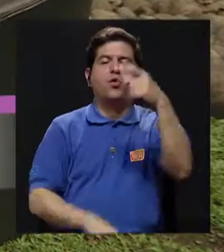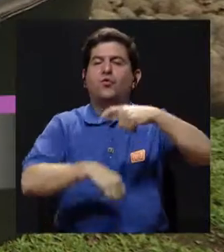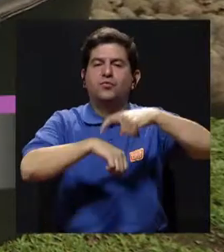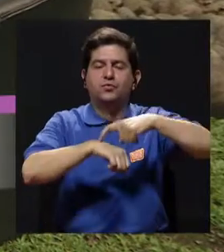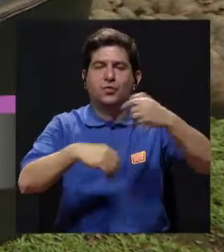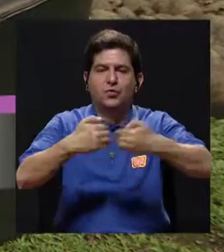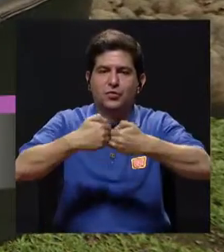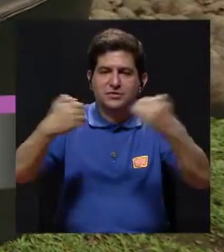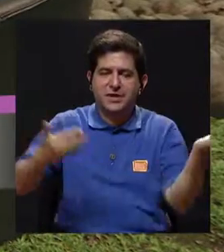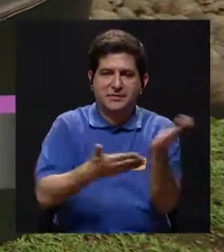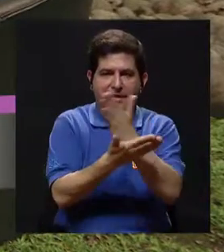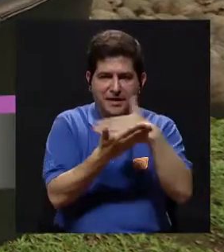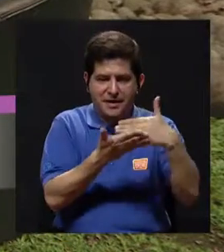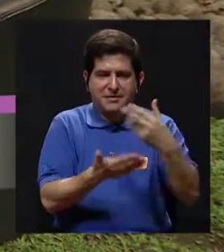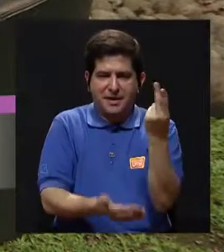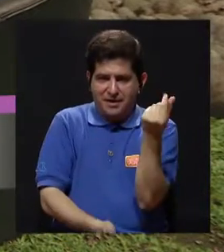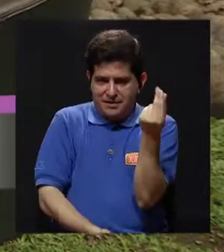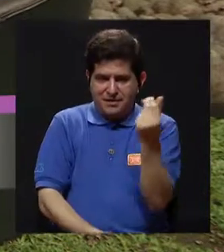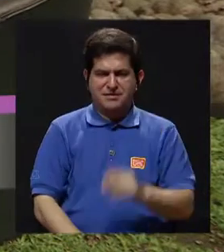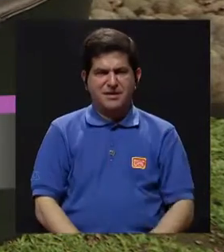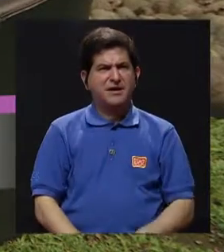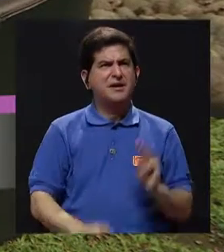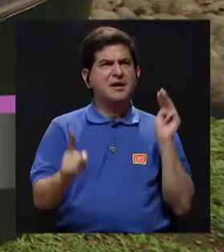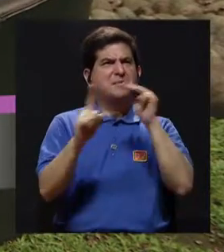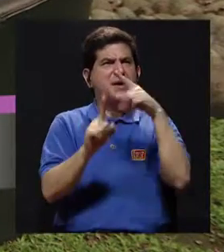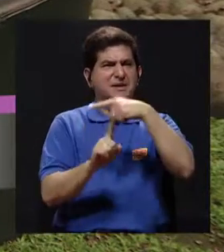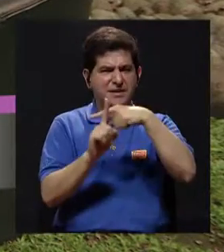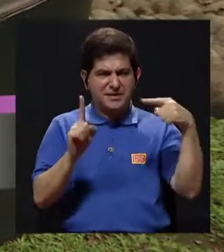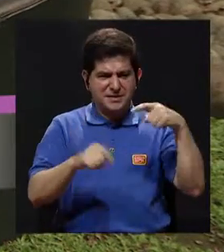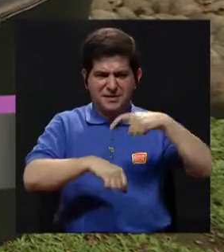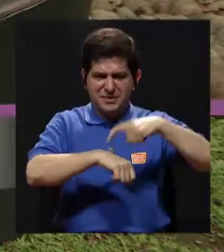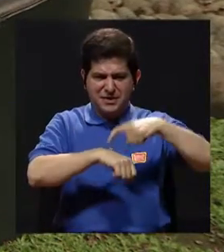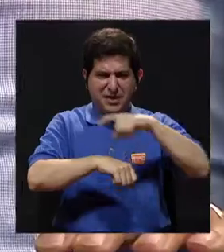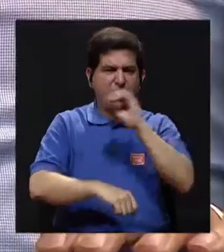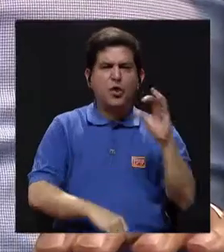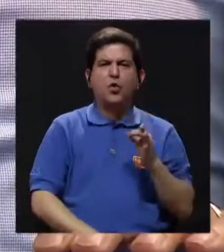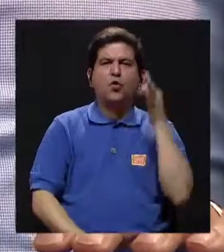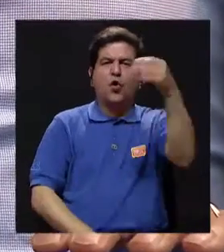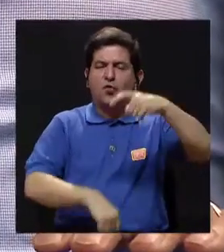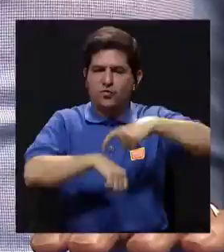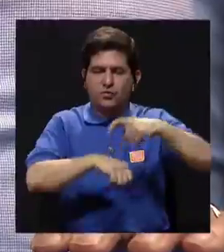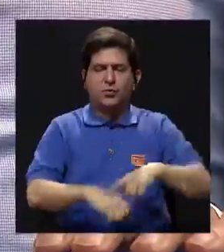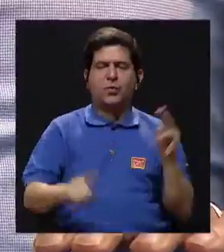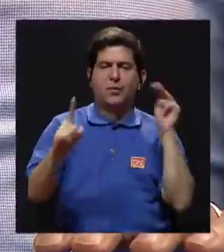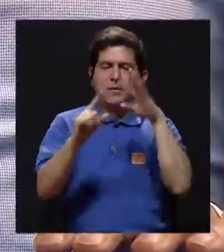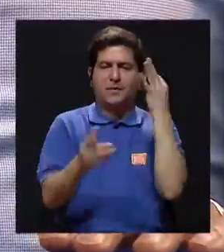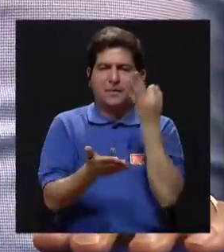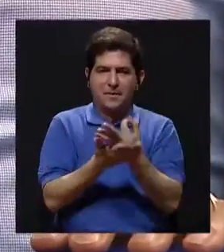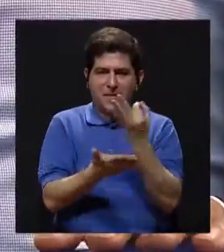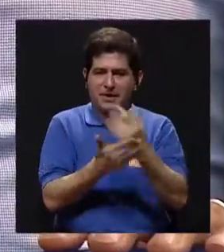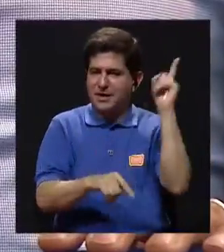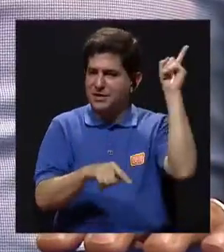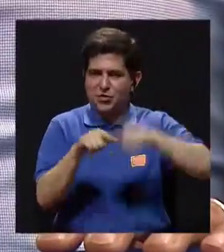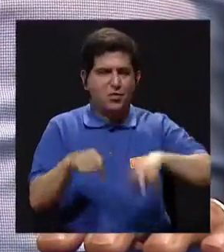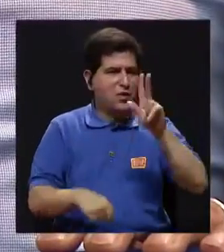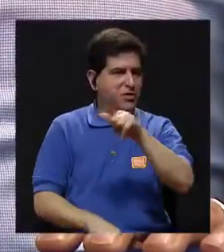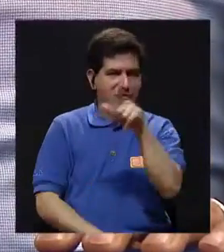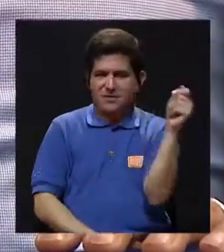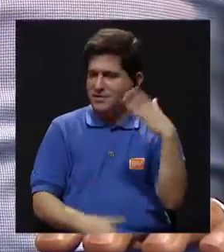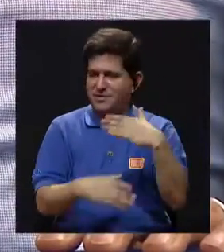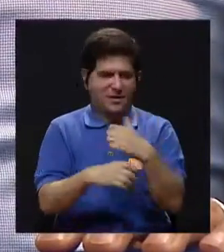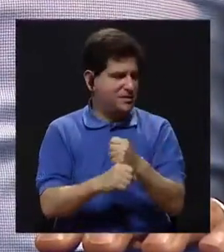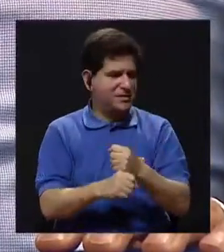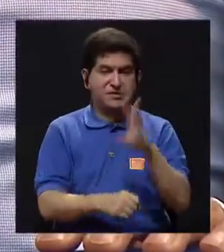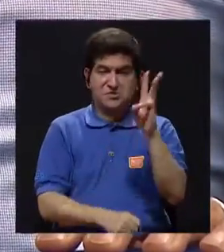plazo, yo debo separar una parte de mi dinero. ¿Cuáles son metas de mediano y largo plazo? Hay metas financieras que yo no las voy a lograr en tres